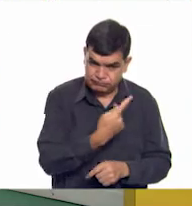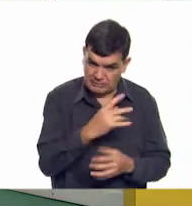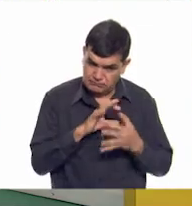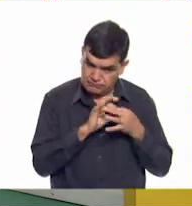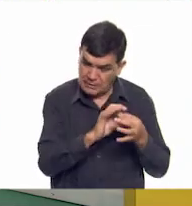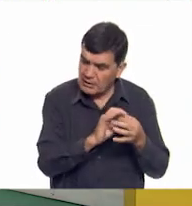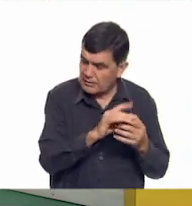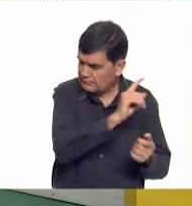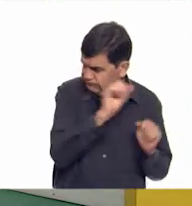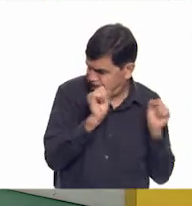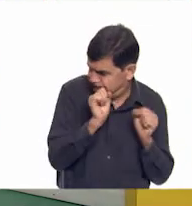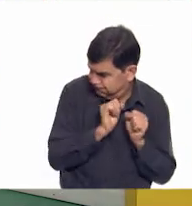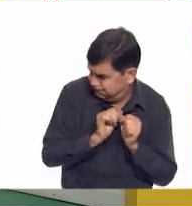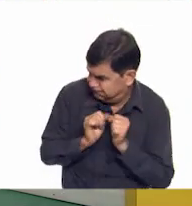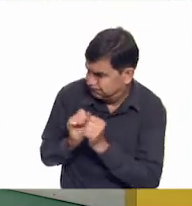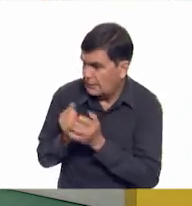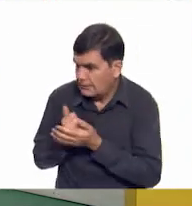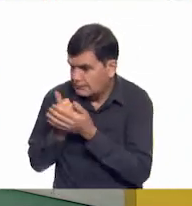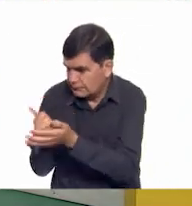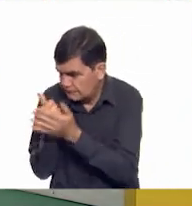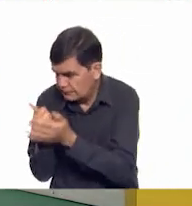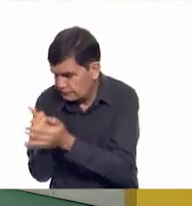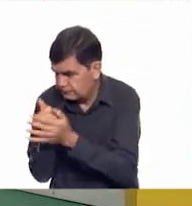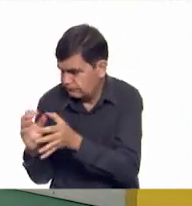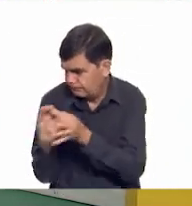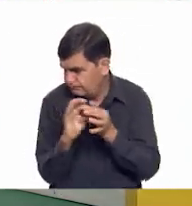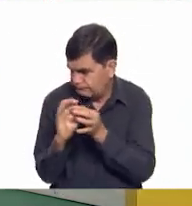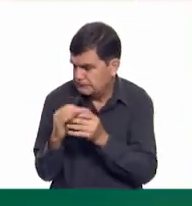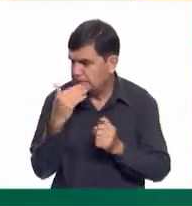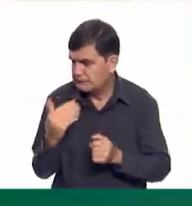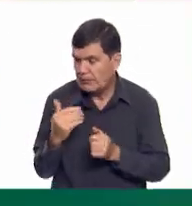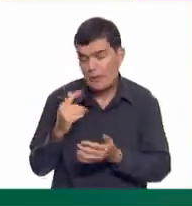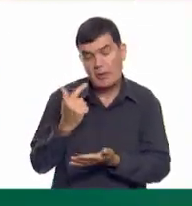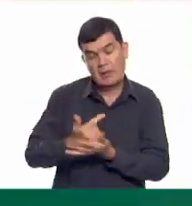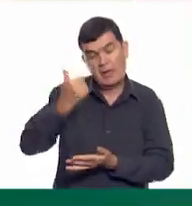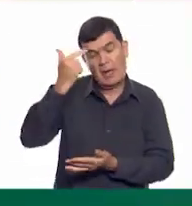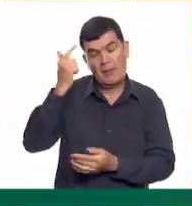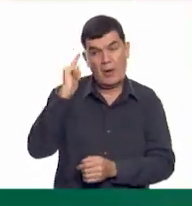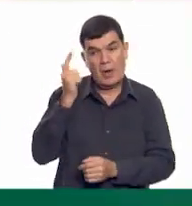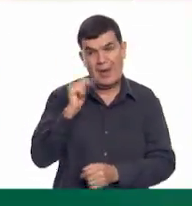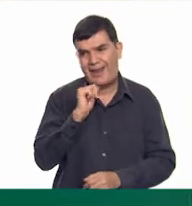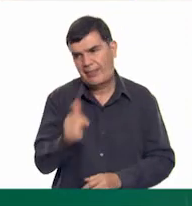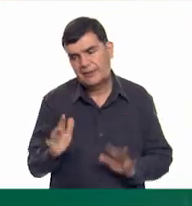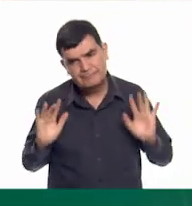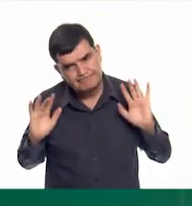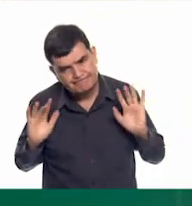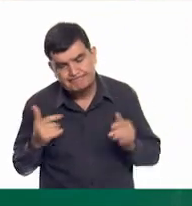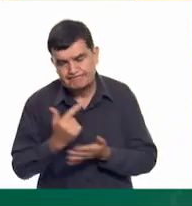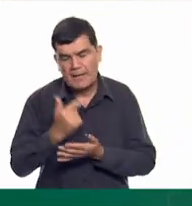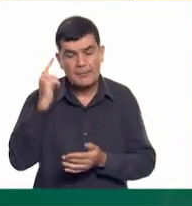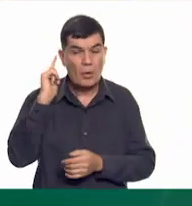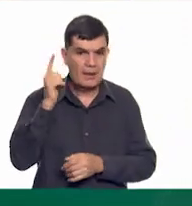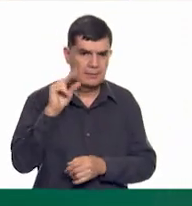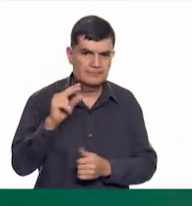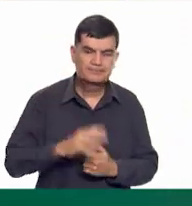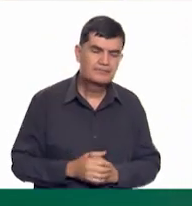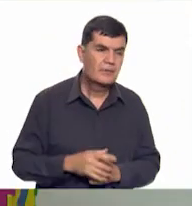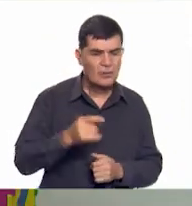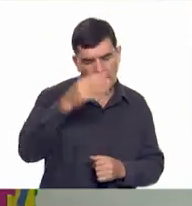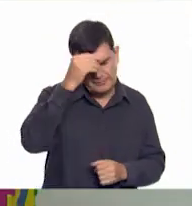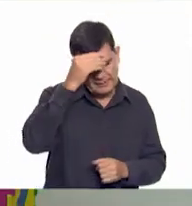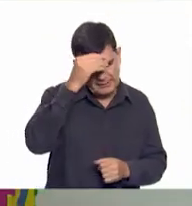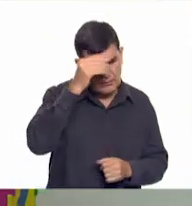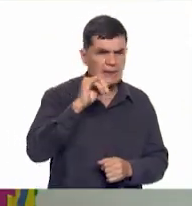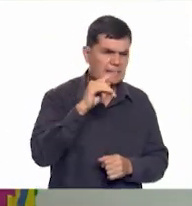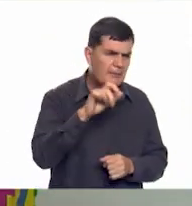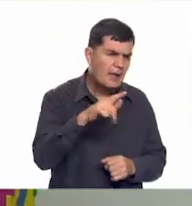lo va a ayudar a salir del problema que tiene. Ojalá no sea nada grave. Ojalá. Y lo que estaba aprendiendo con la maestra